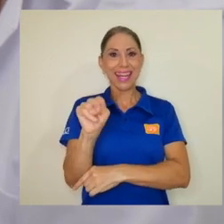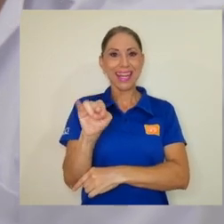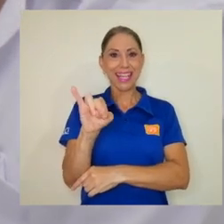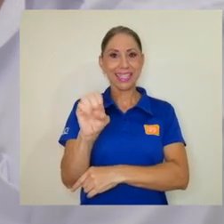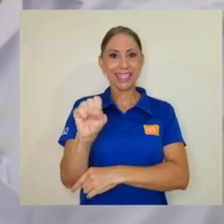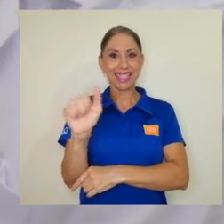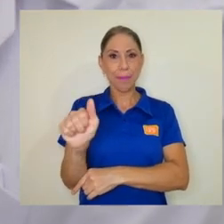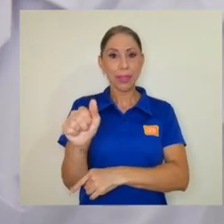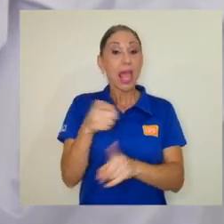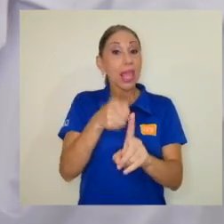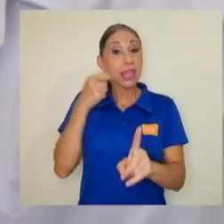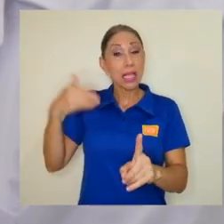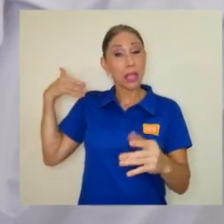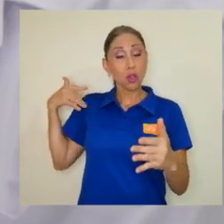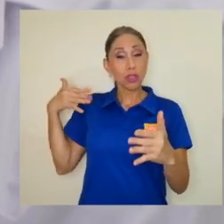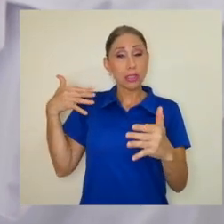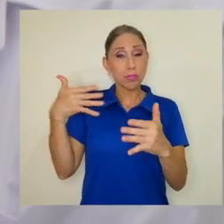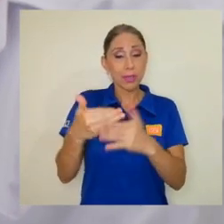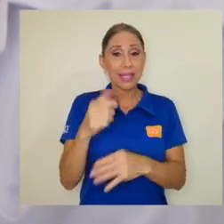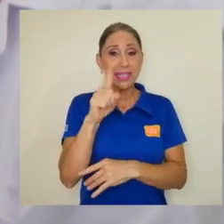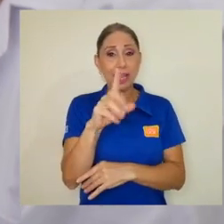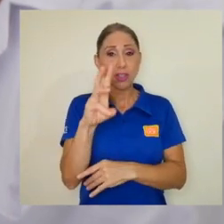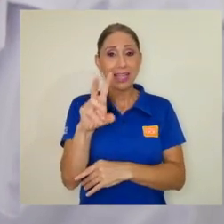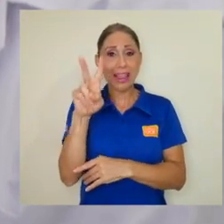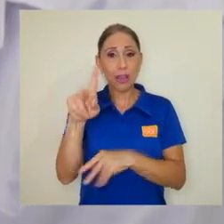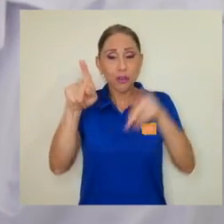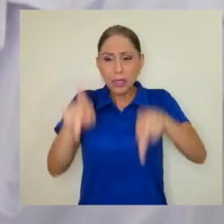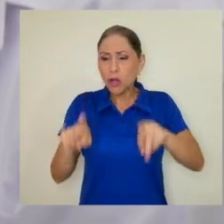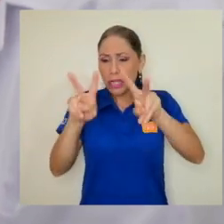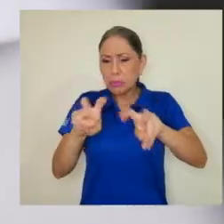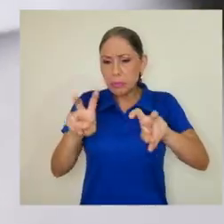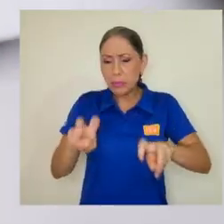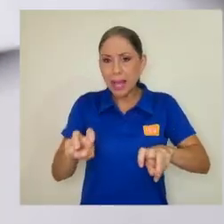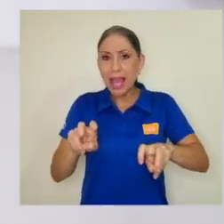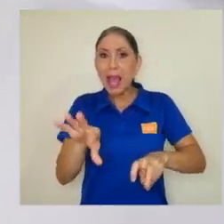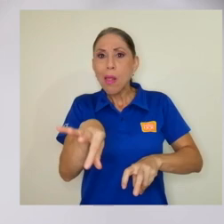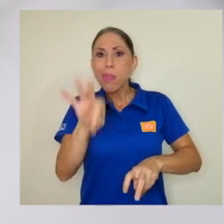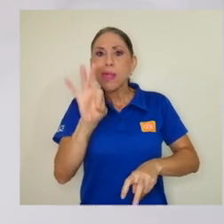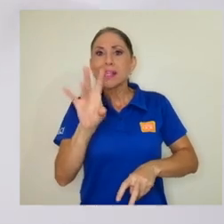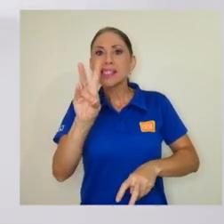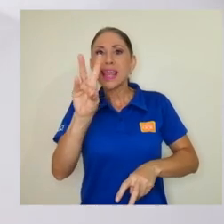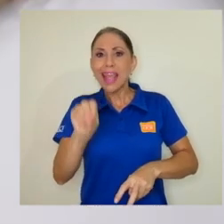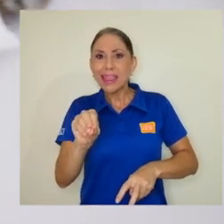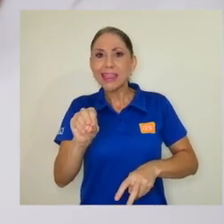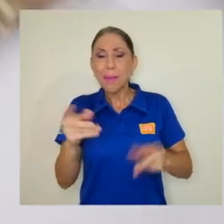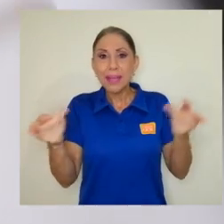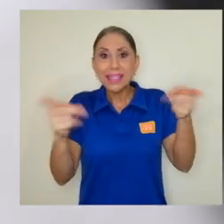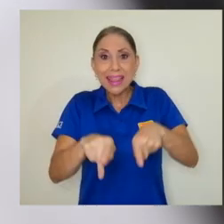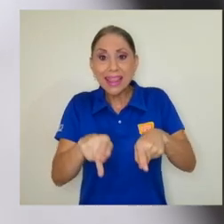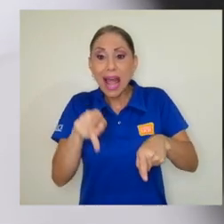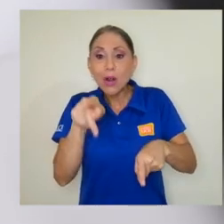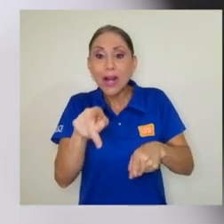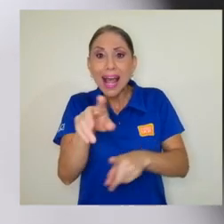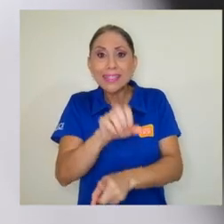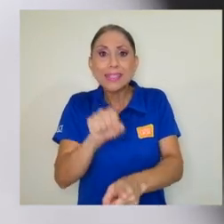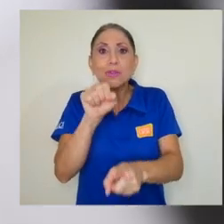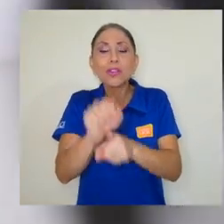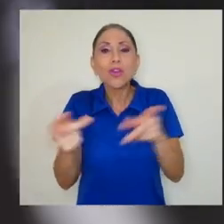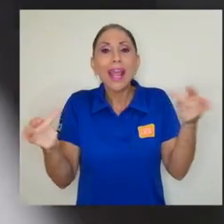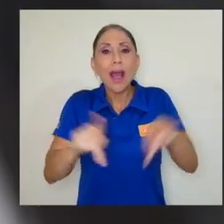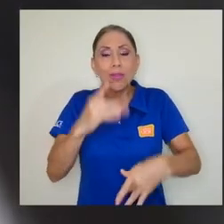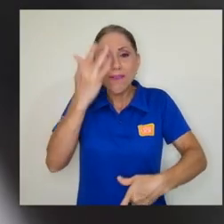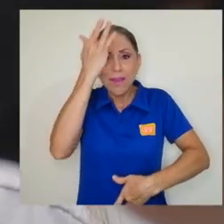Desde entonces, se han valorado a 162 personas, de las cuales 70 presentaron la mutación que causa la enfermedad de